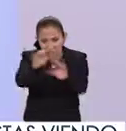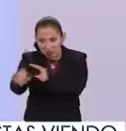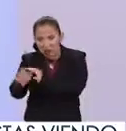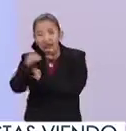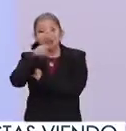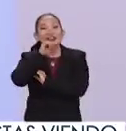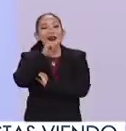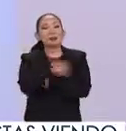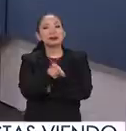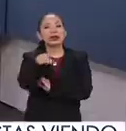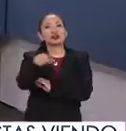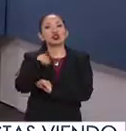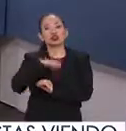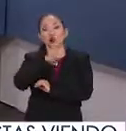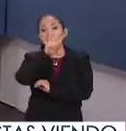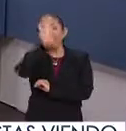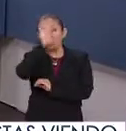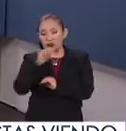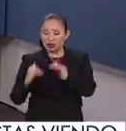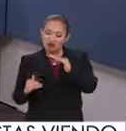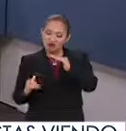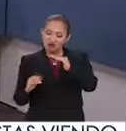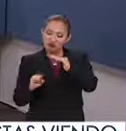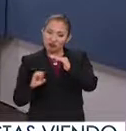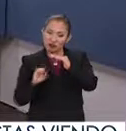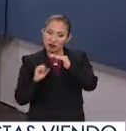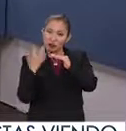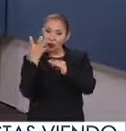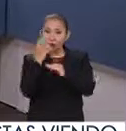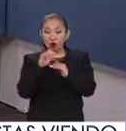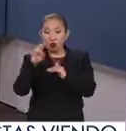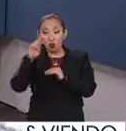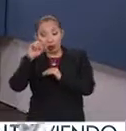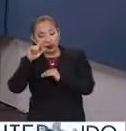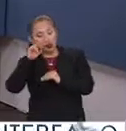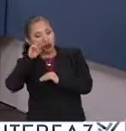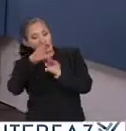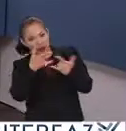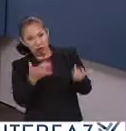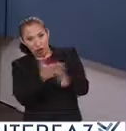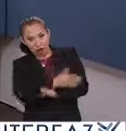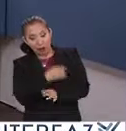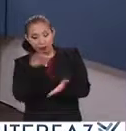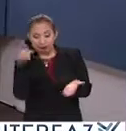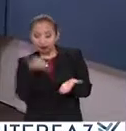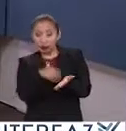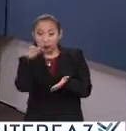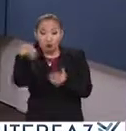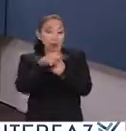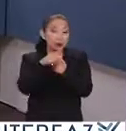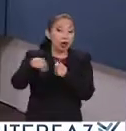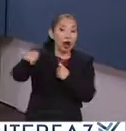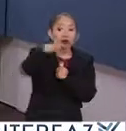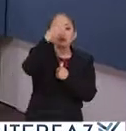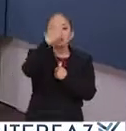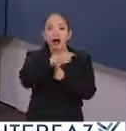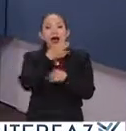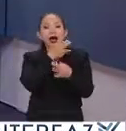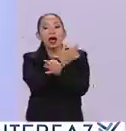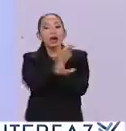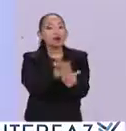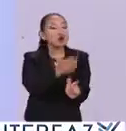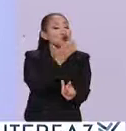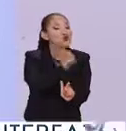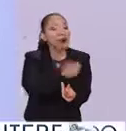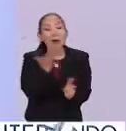Además de que llegáramos al 4% de analfabetismo, la UNESCO en diferentes momentos de la historia estableció que un país para que sea declarado libre